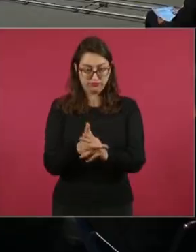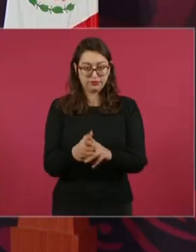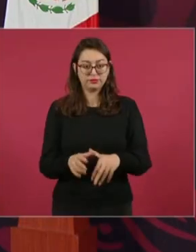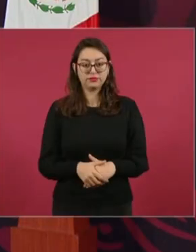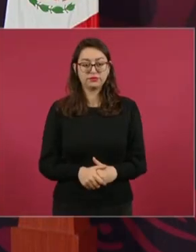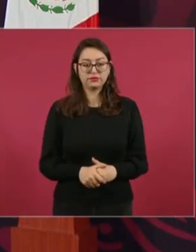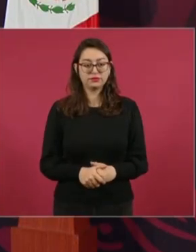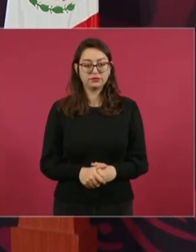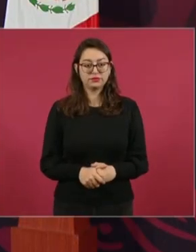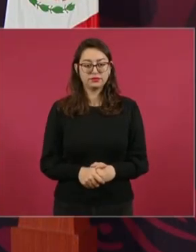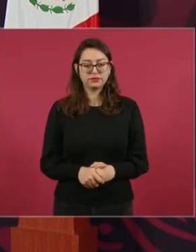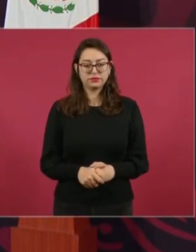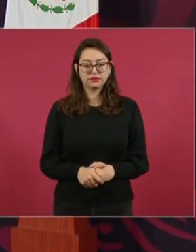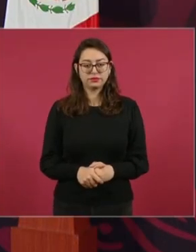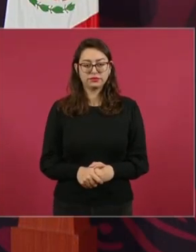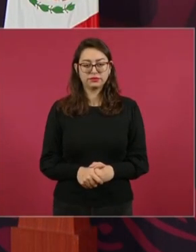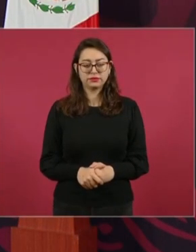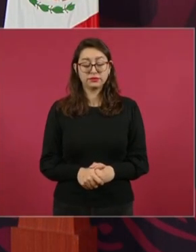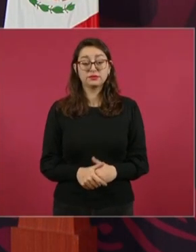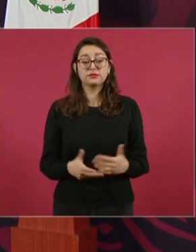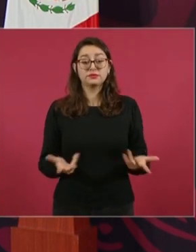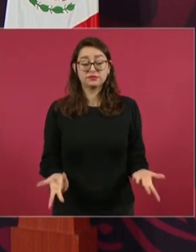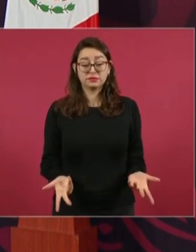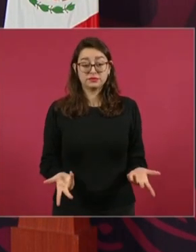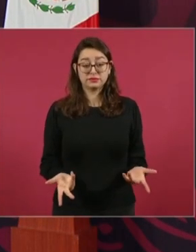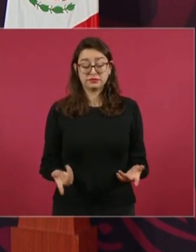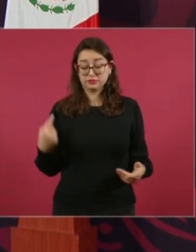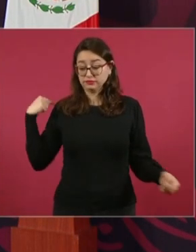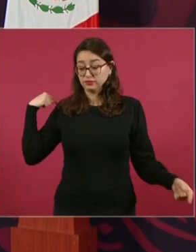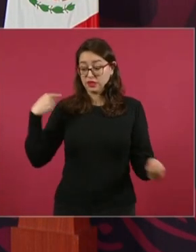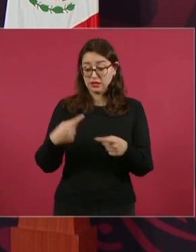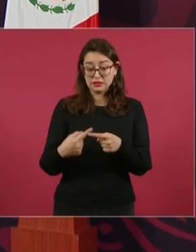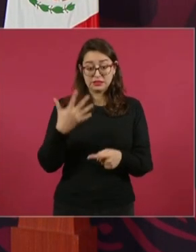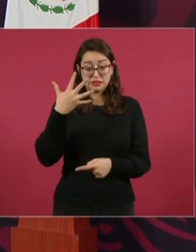Desde que llegamos, traemos 20 por ciento menos.